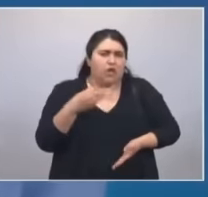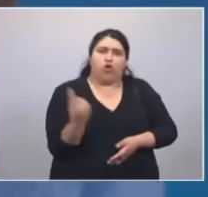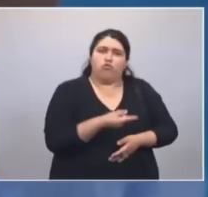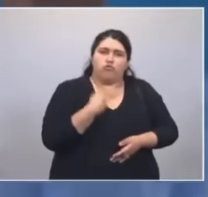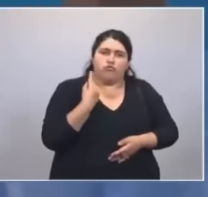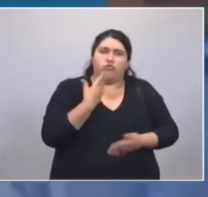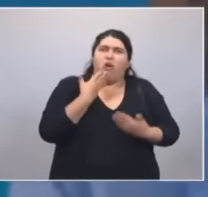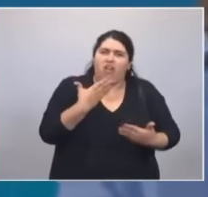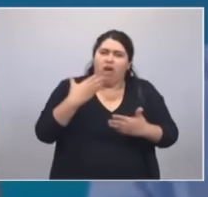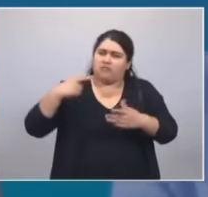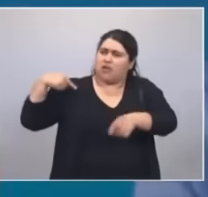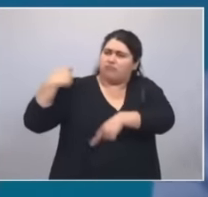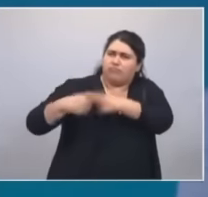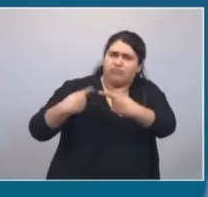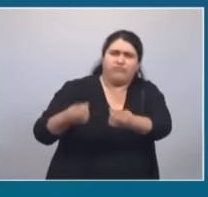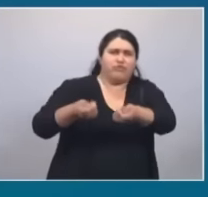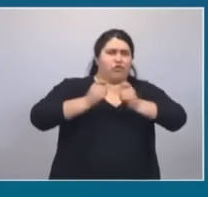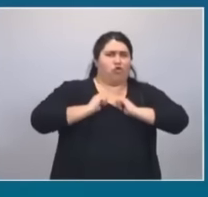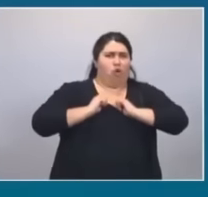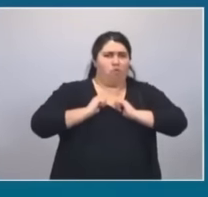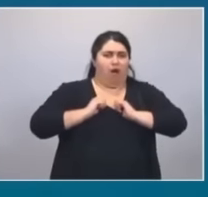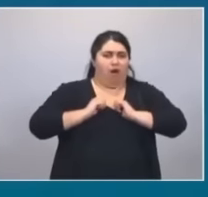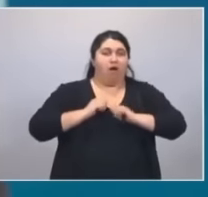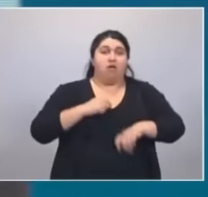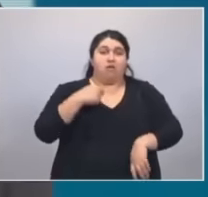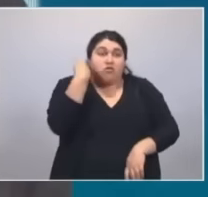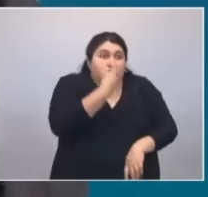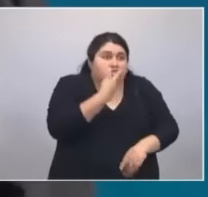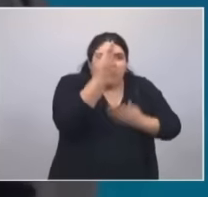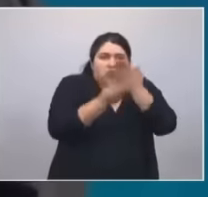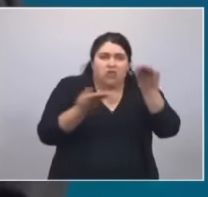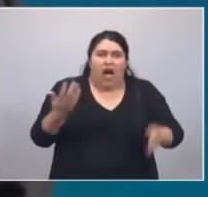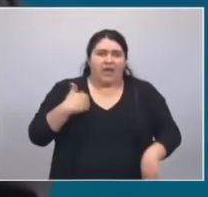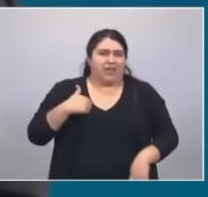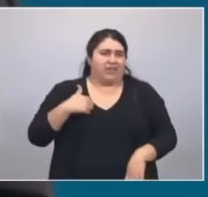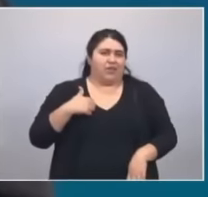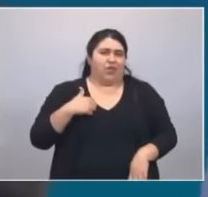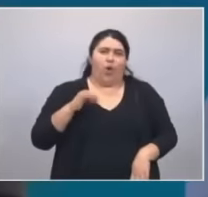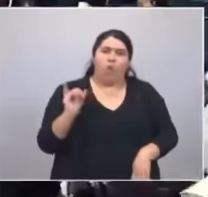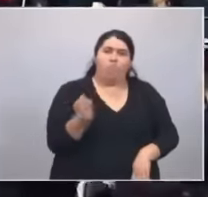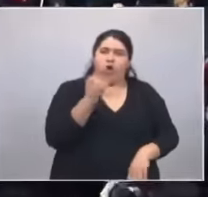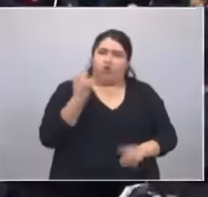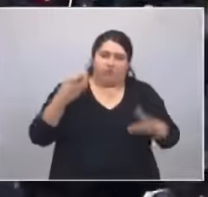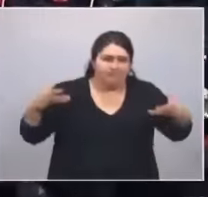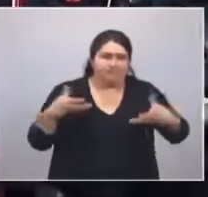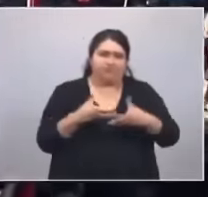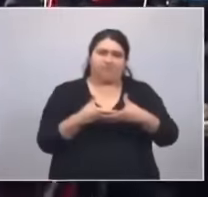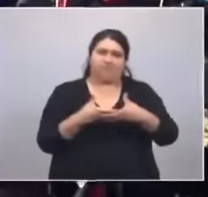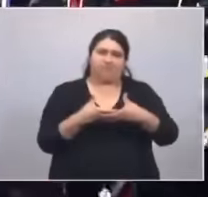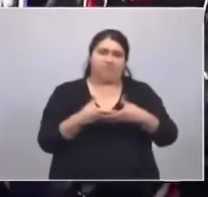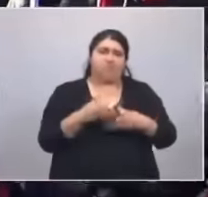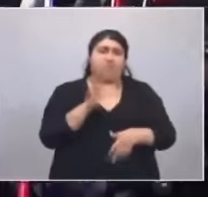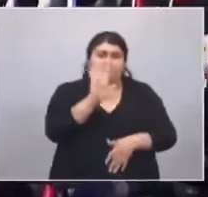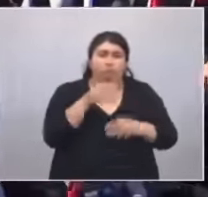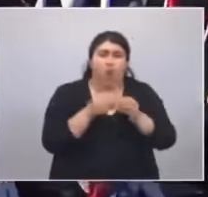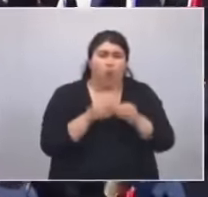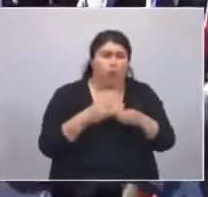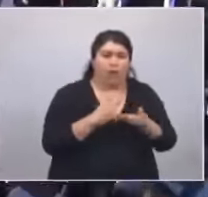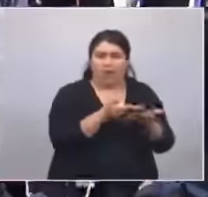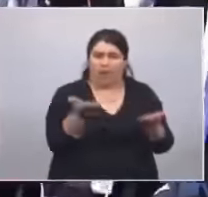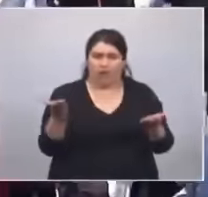mandato de que para un argentino no hay nada mejor que otro argentino. Compañeros,